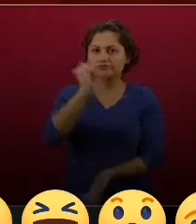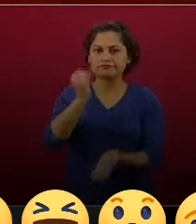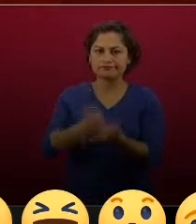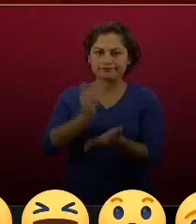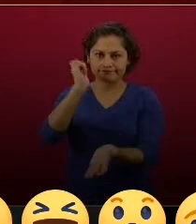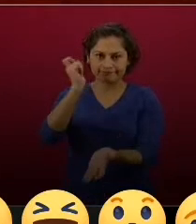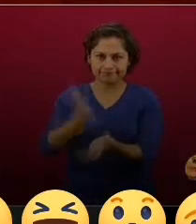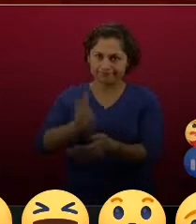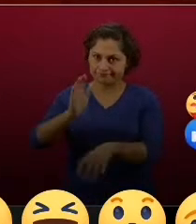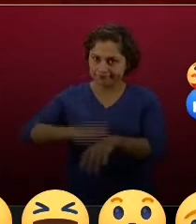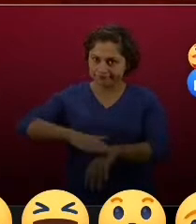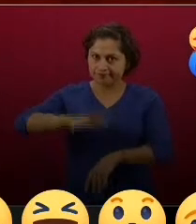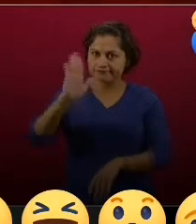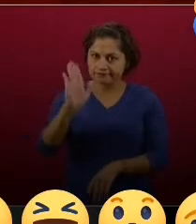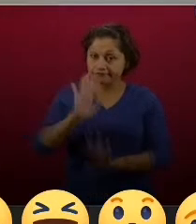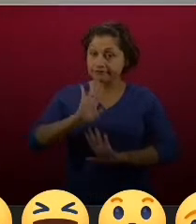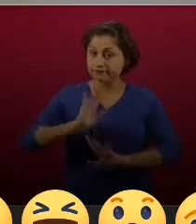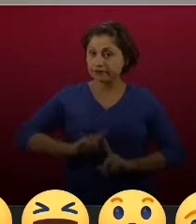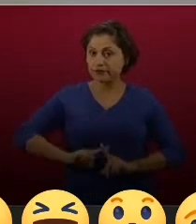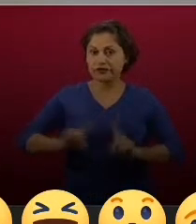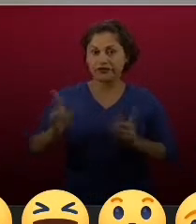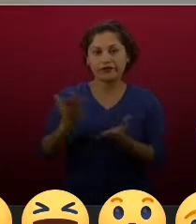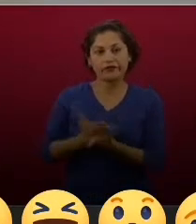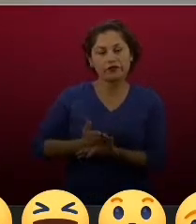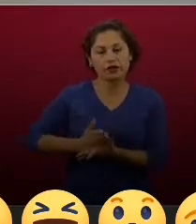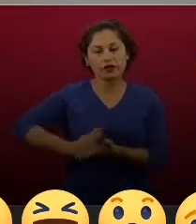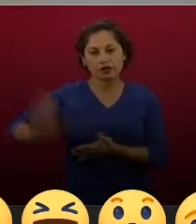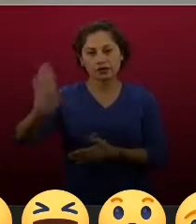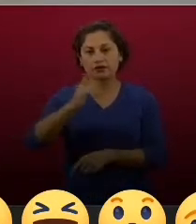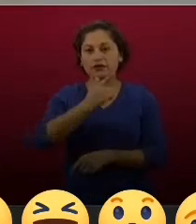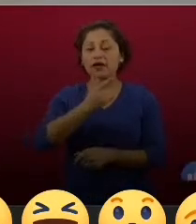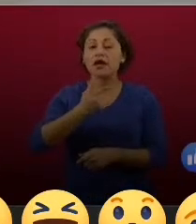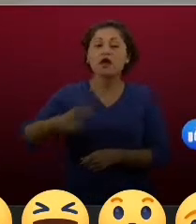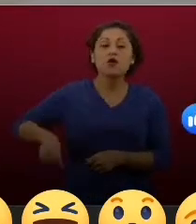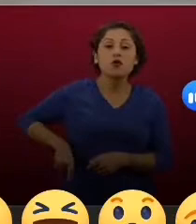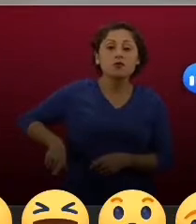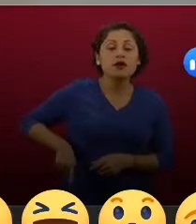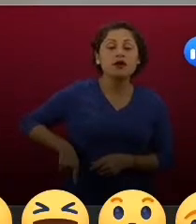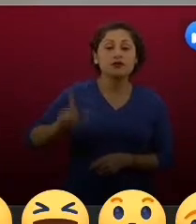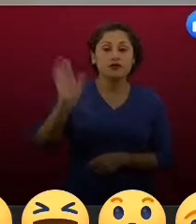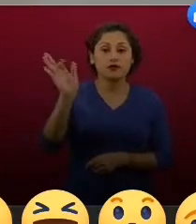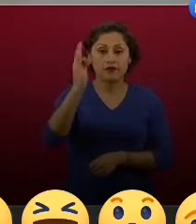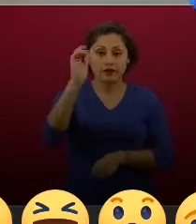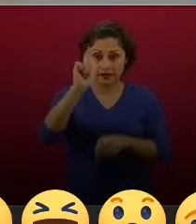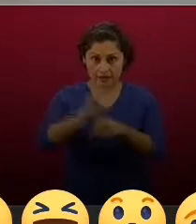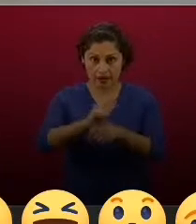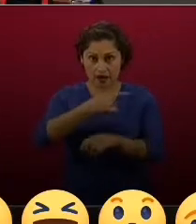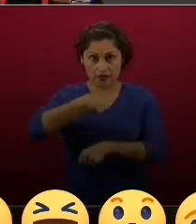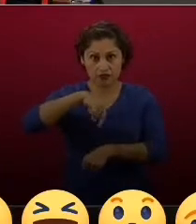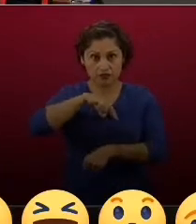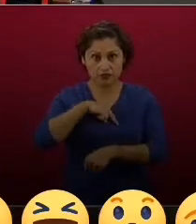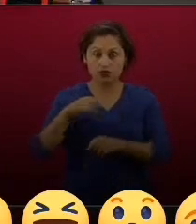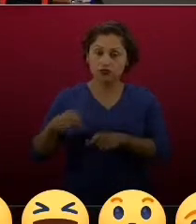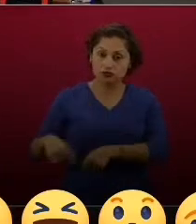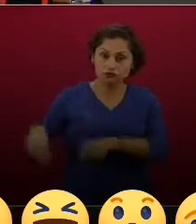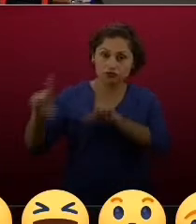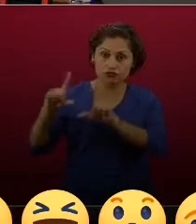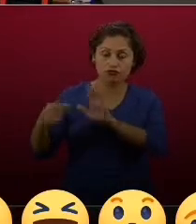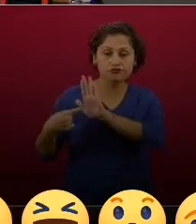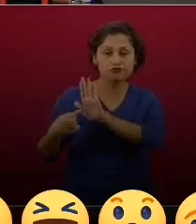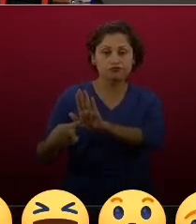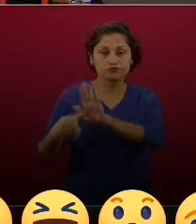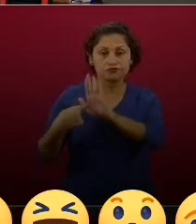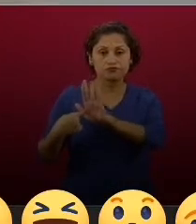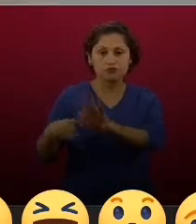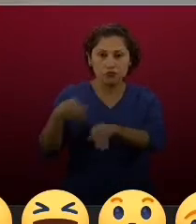con el gobierno federal. Entonces, por favor, aquí vamos a estar repitiendo los números, los teléfonos de